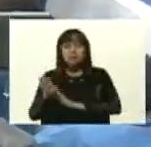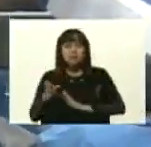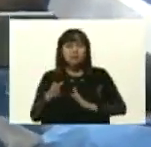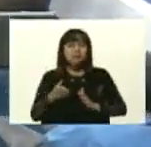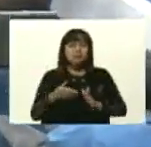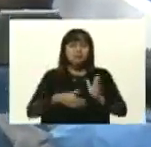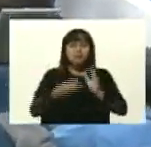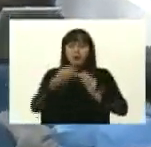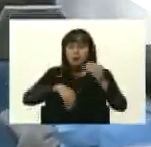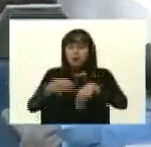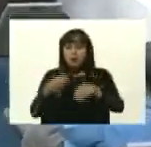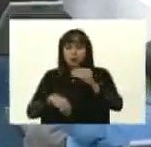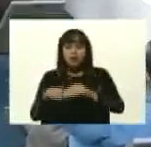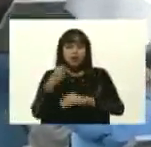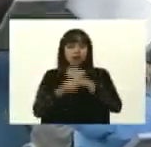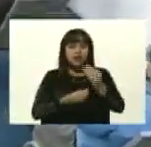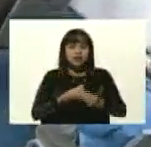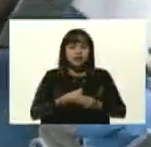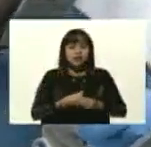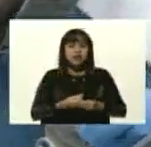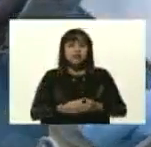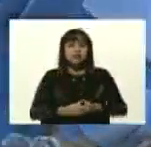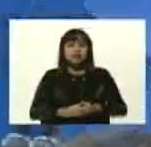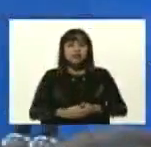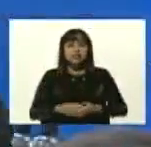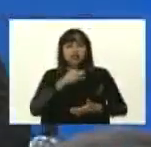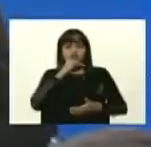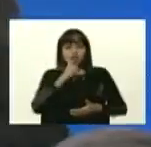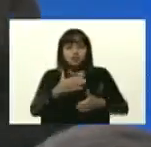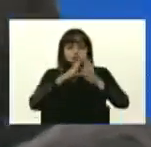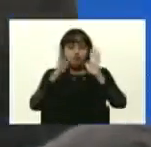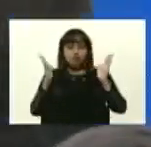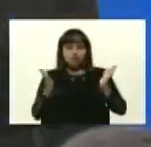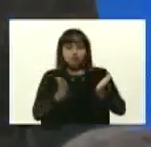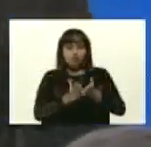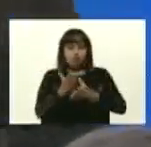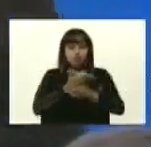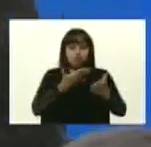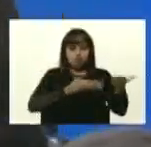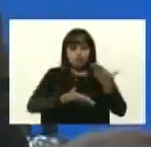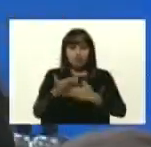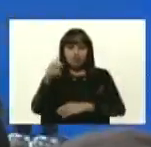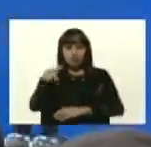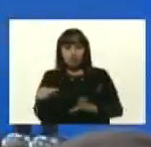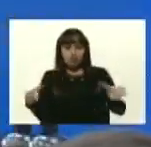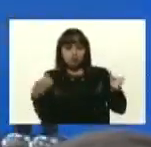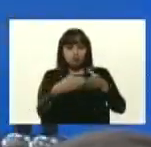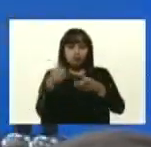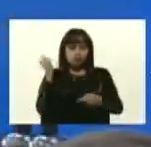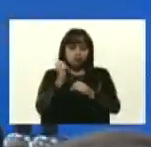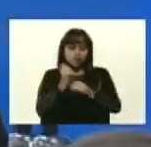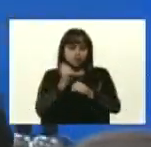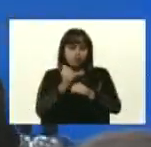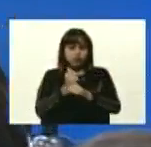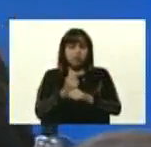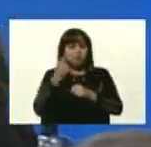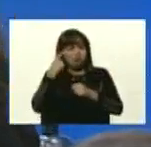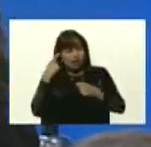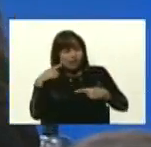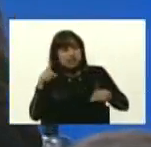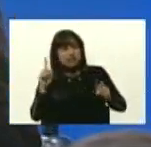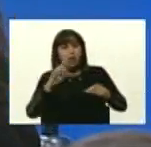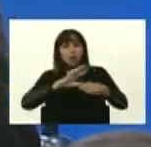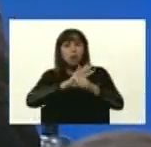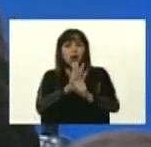Porque, de acuerdo a la información que circula en el mundo, lo compartía hoy con el equipo de trabajo, pareciera que el